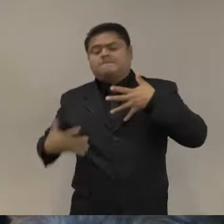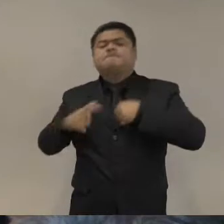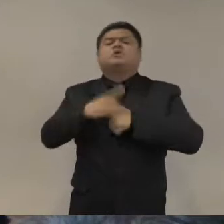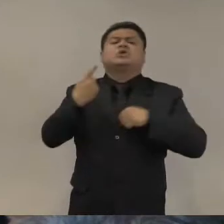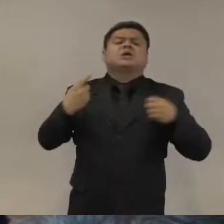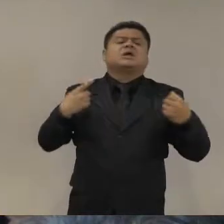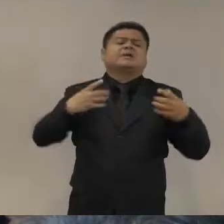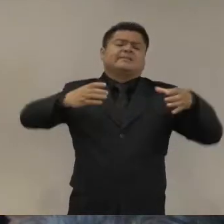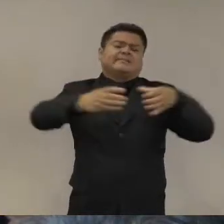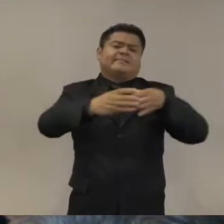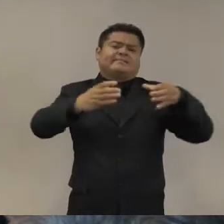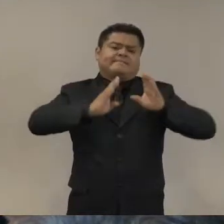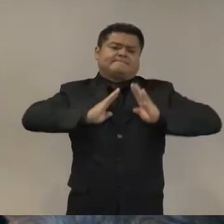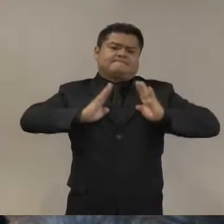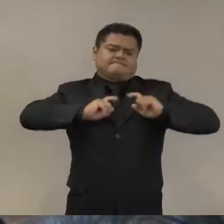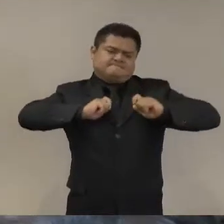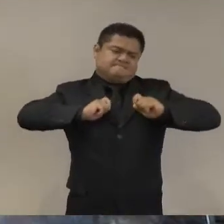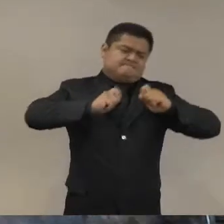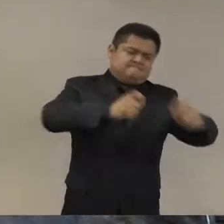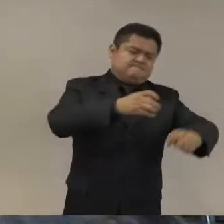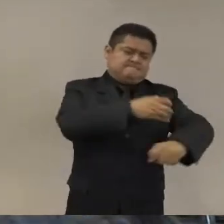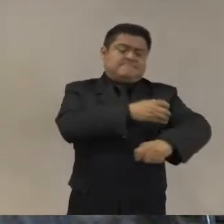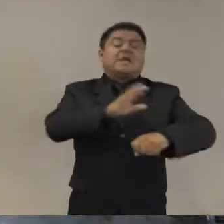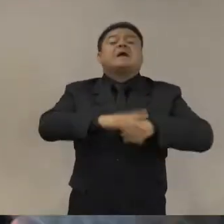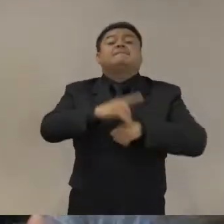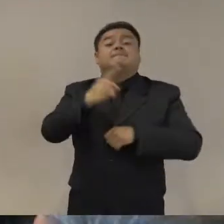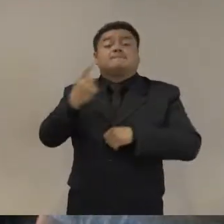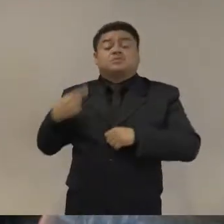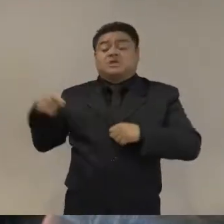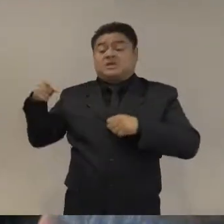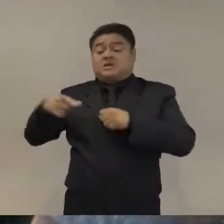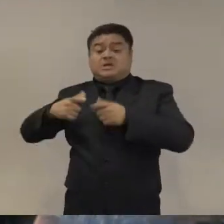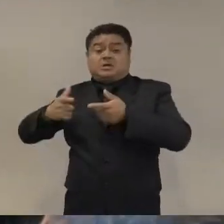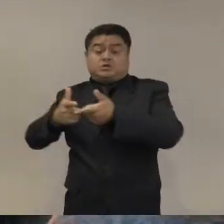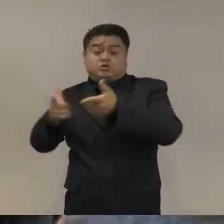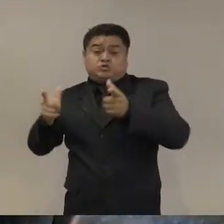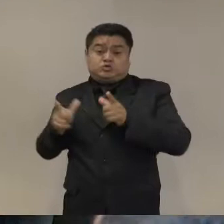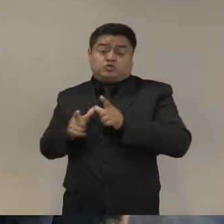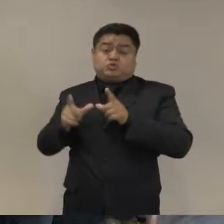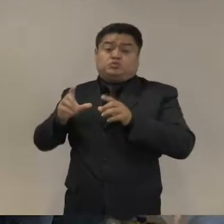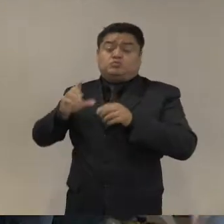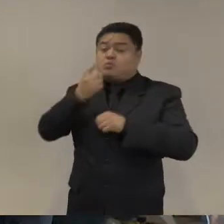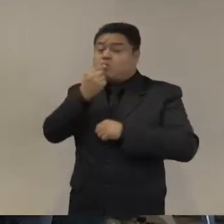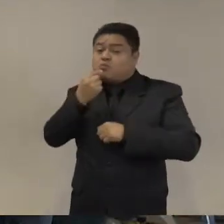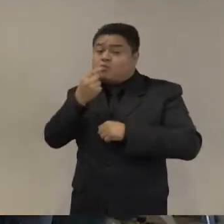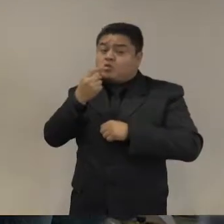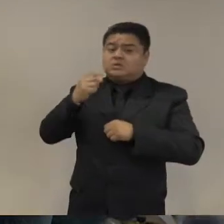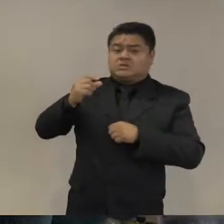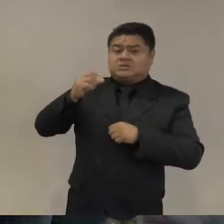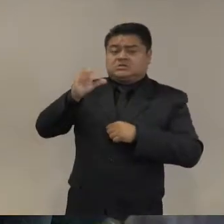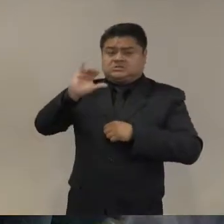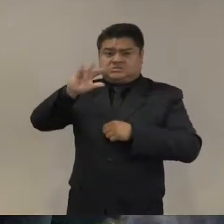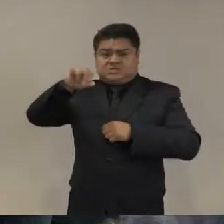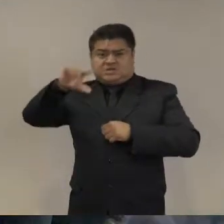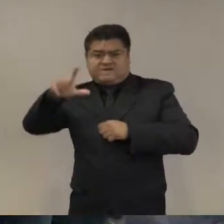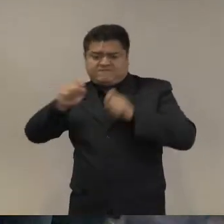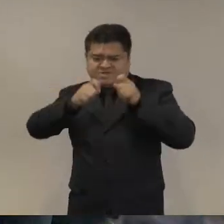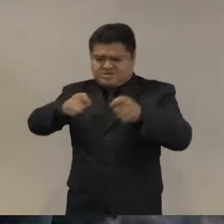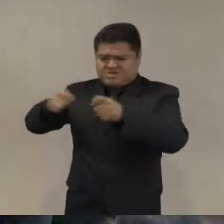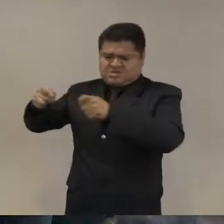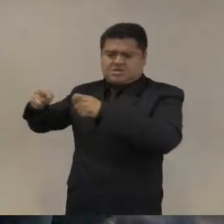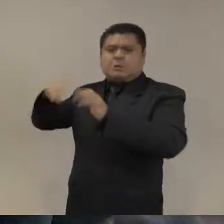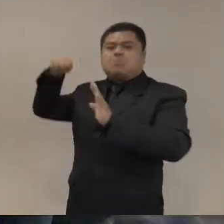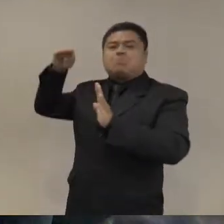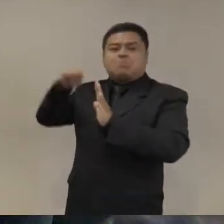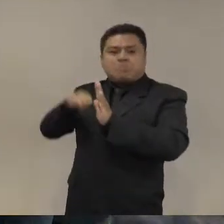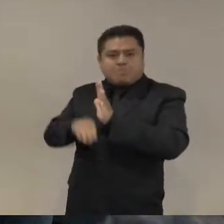hay una reducción de controles civiles sobre las fuerzas armadas lo que antes era muy claro como la designación de ministros civiles al frente